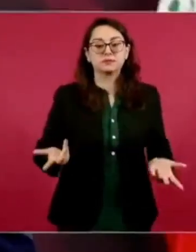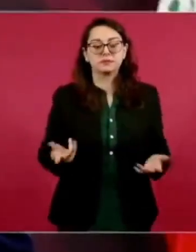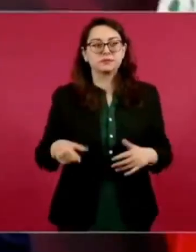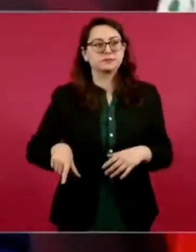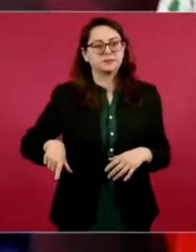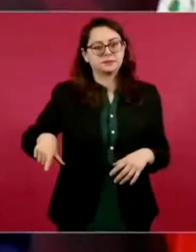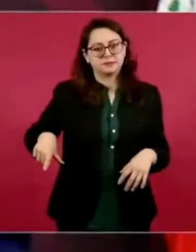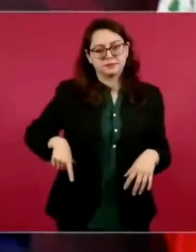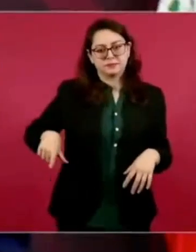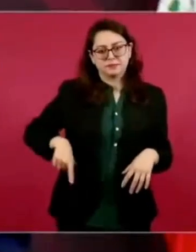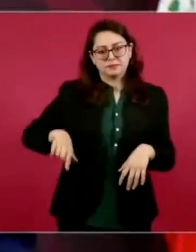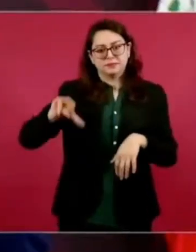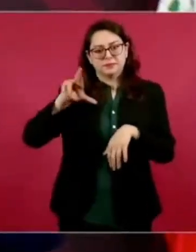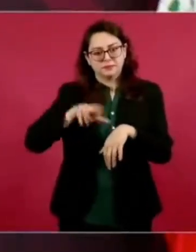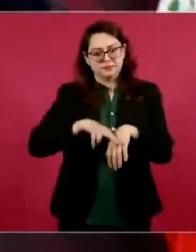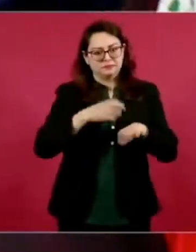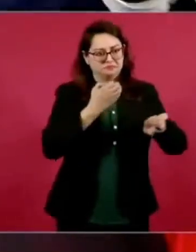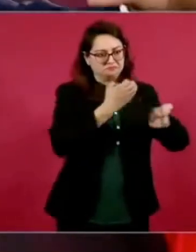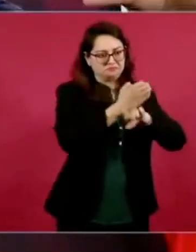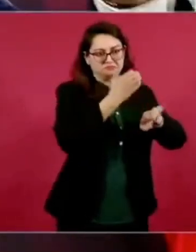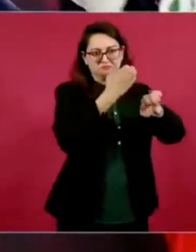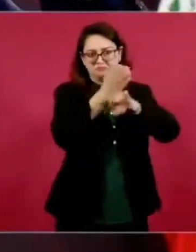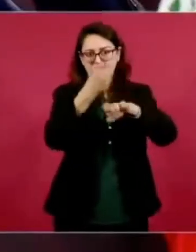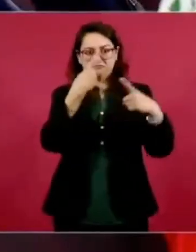a ofrecer